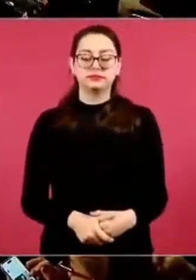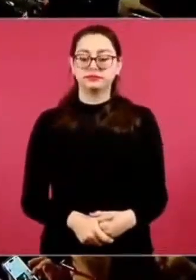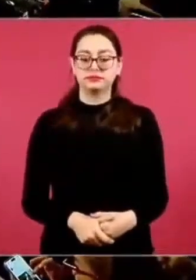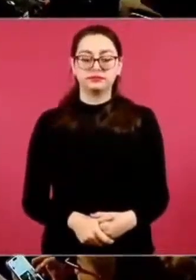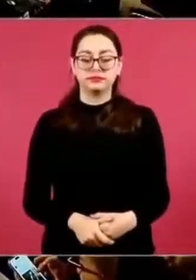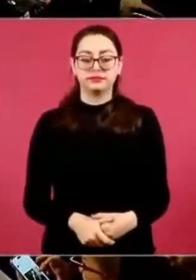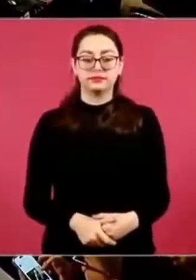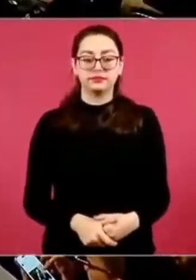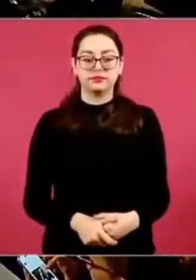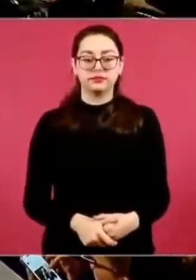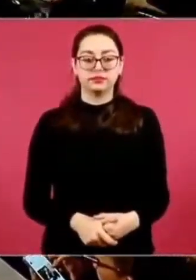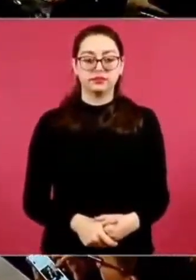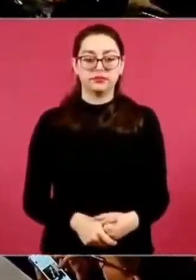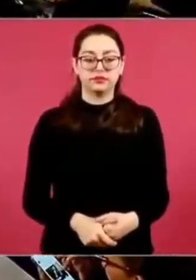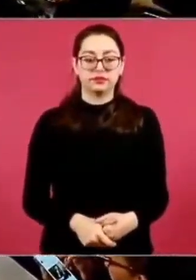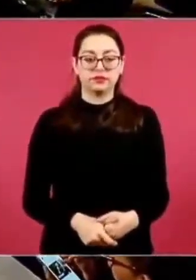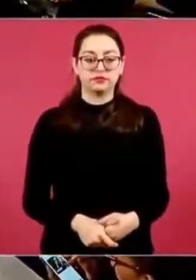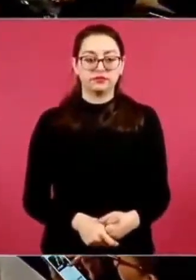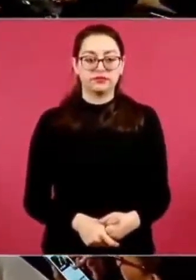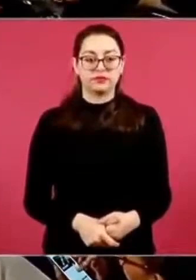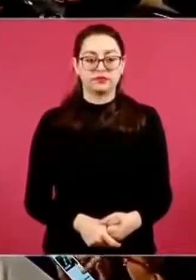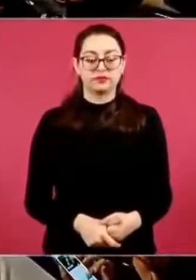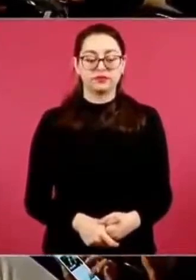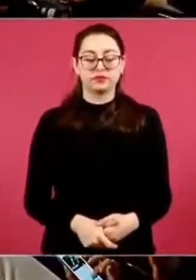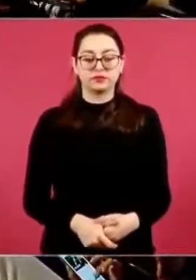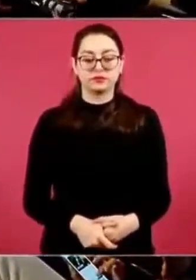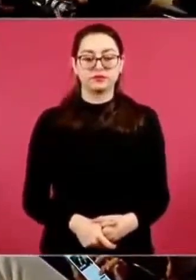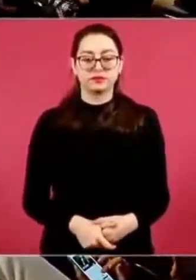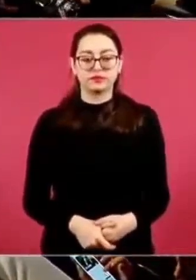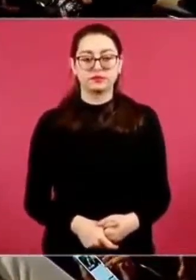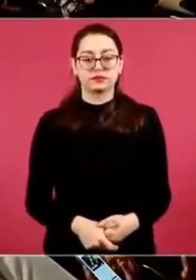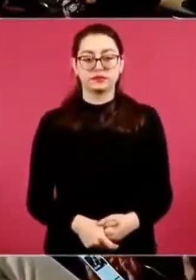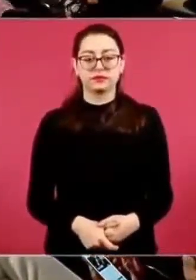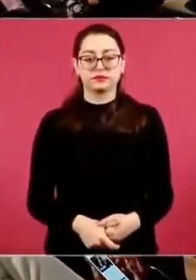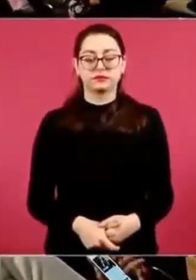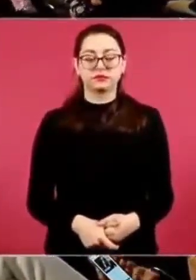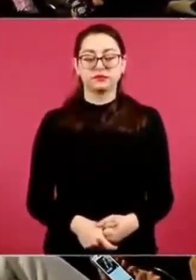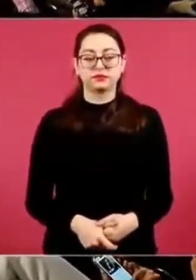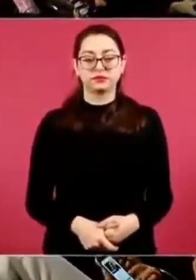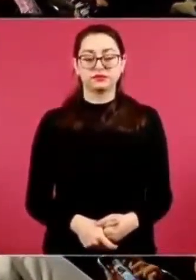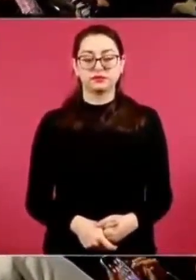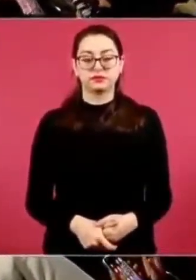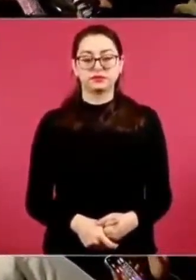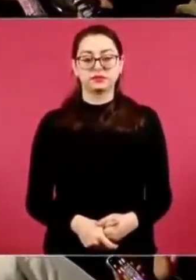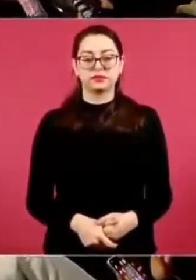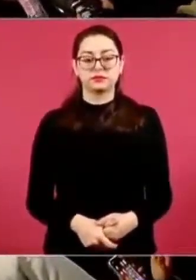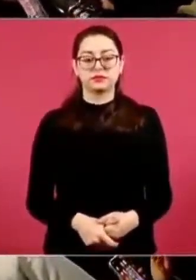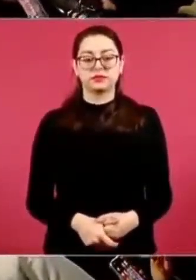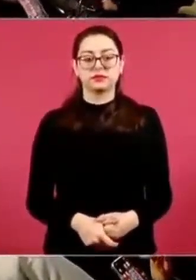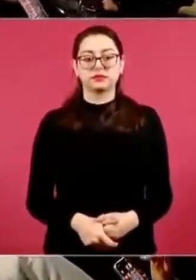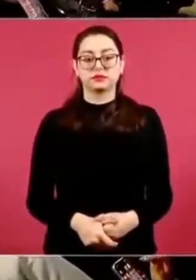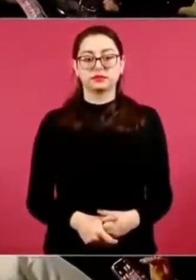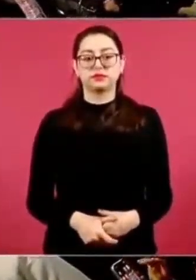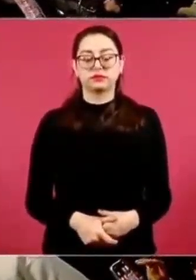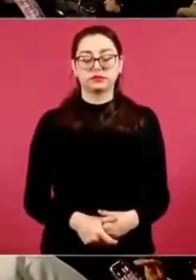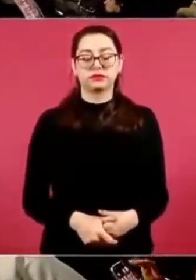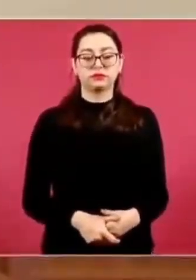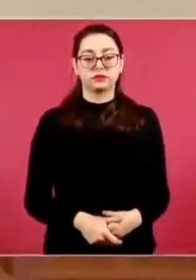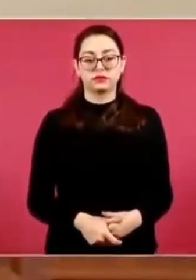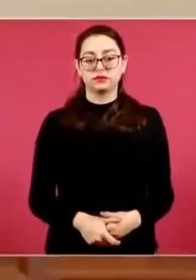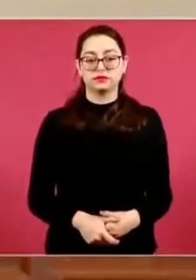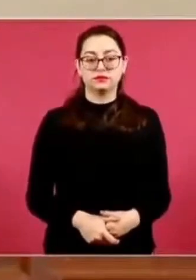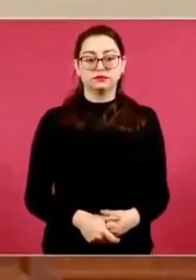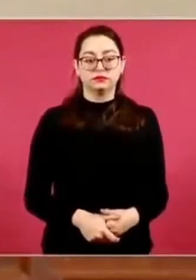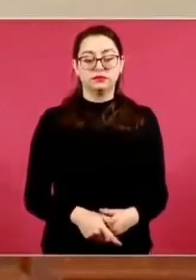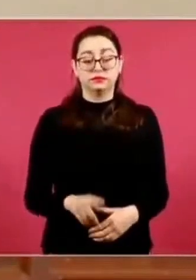Lo tercero es en 1946 con Ávila Camacho. Con 46, sí, era Torres Bodet. Sí, era Torres Bodet,